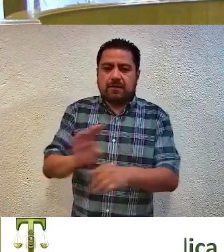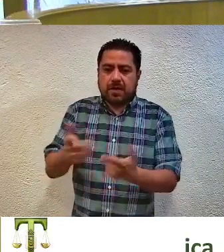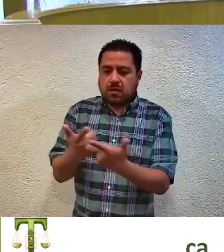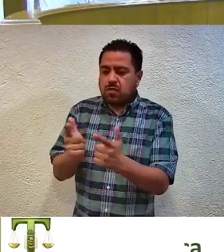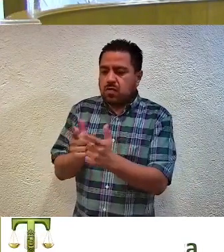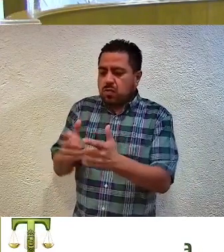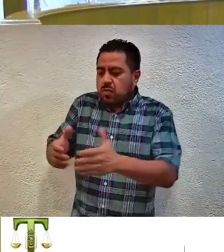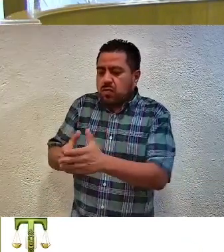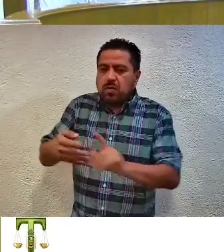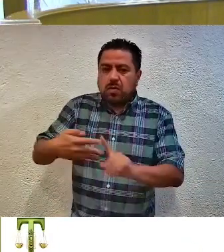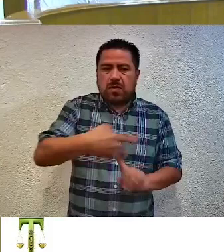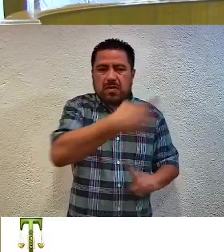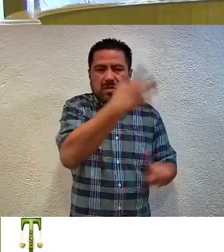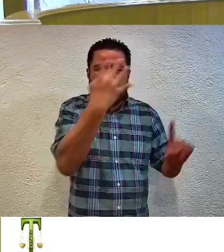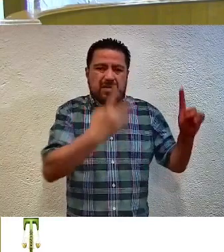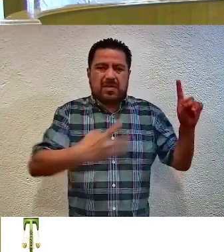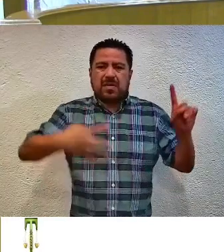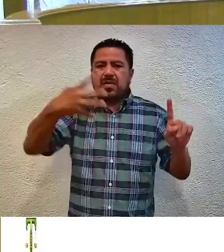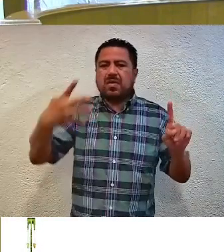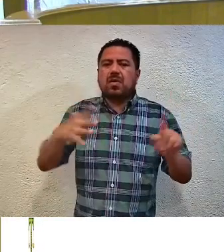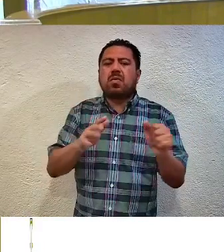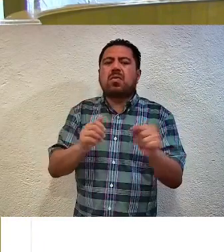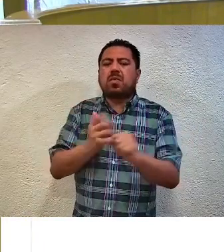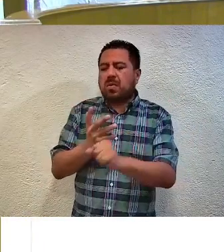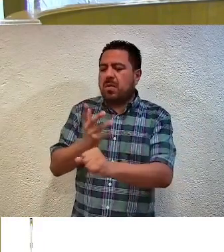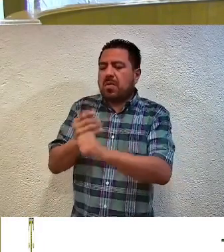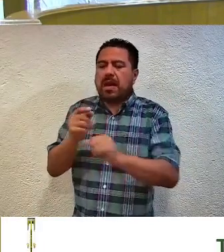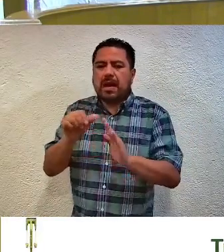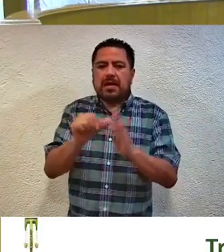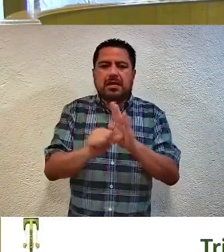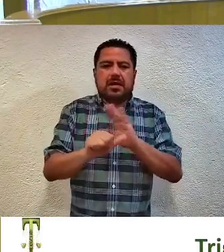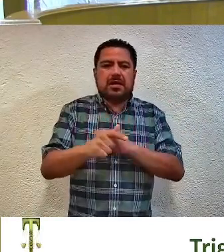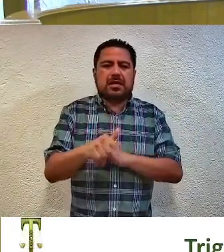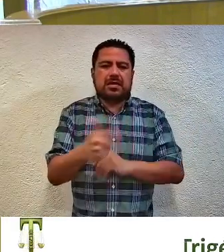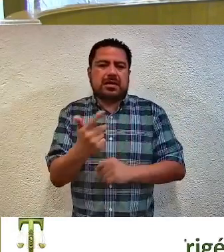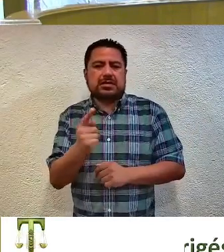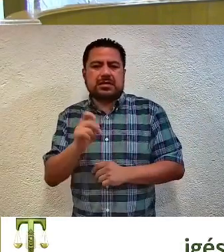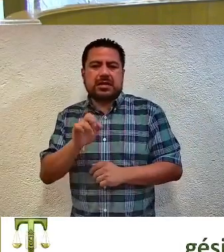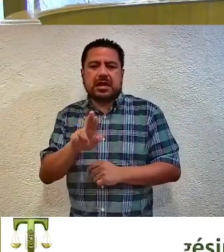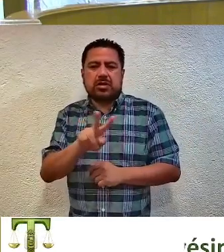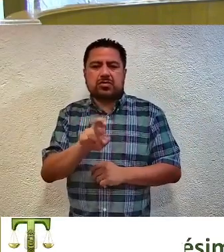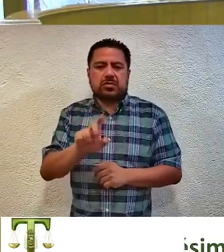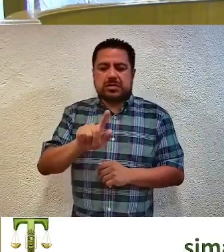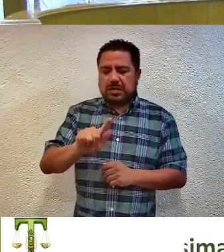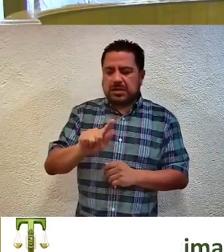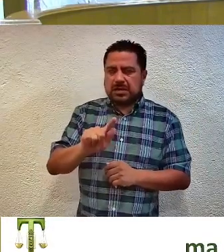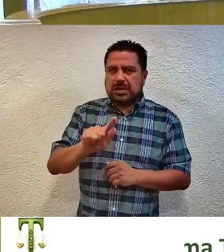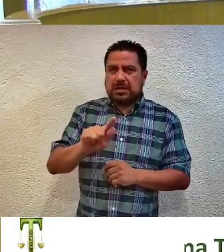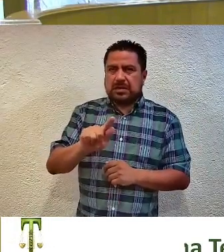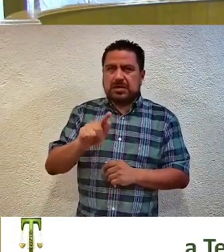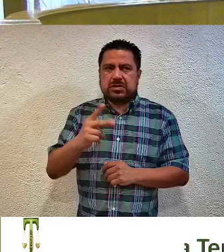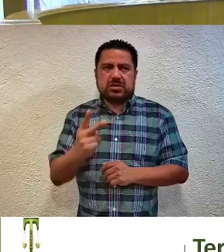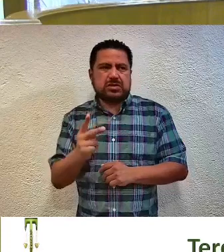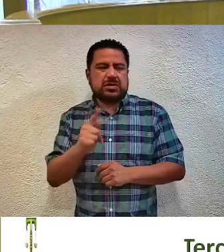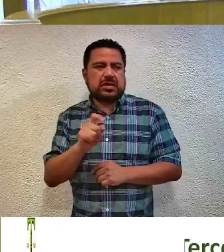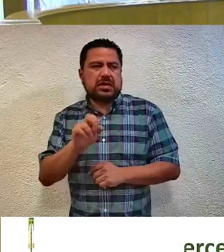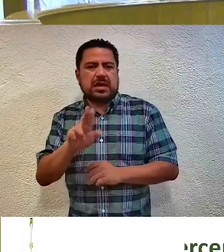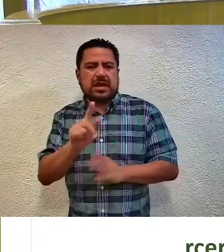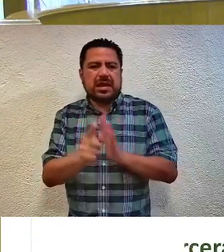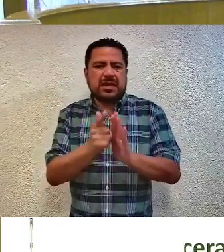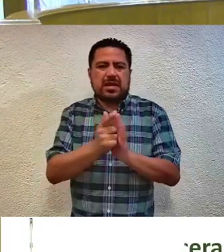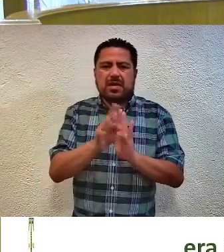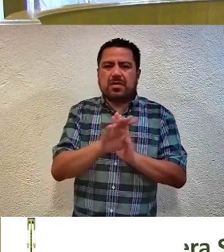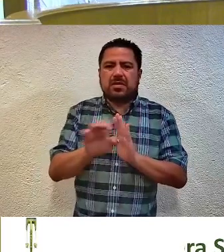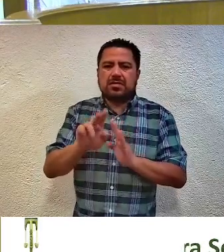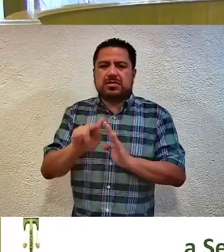LGBTIQ+, mediante la adición de los artículos 13-TER y 272-TER de la Ley Número 483 de